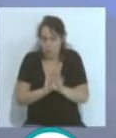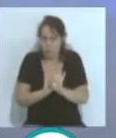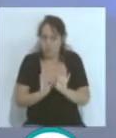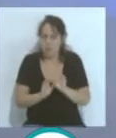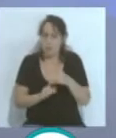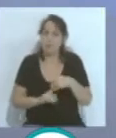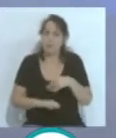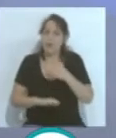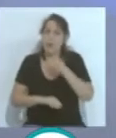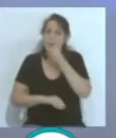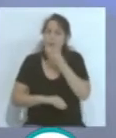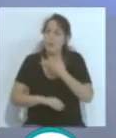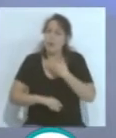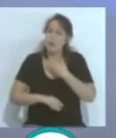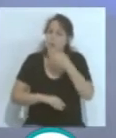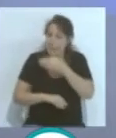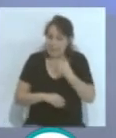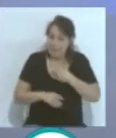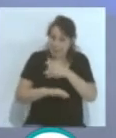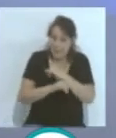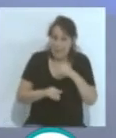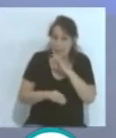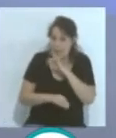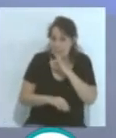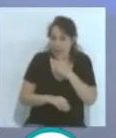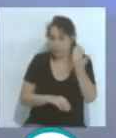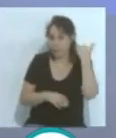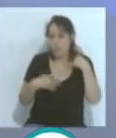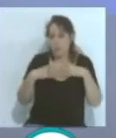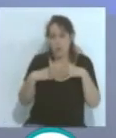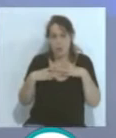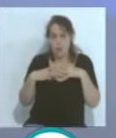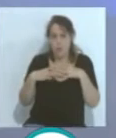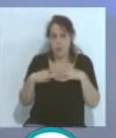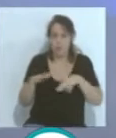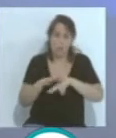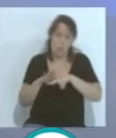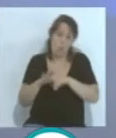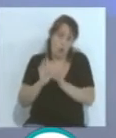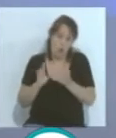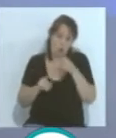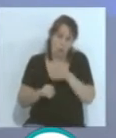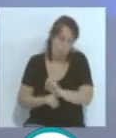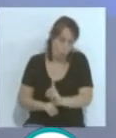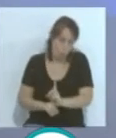Beatriz, feliz, contenta, has pasado unas vacaciones de fútbol, no tú,